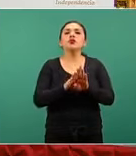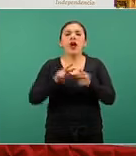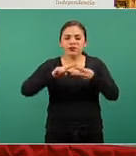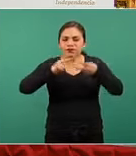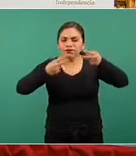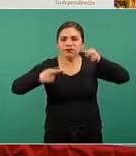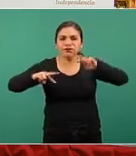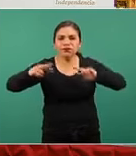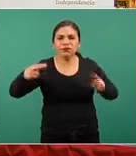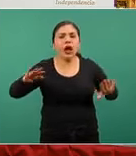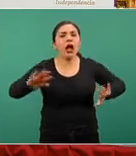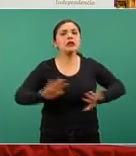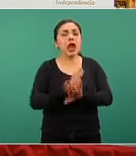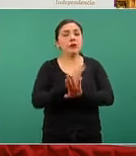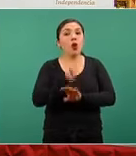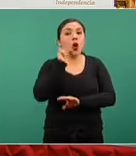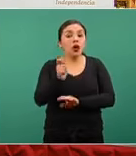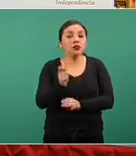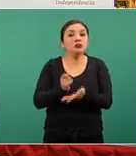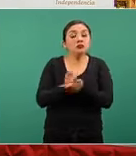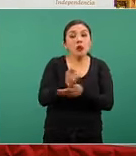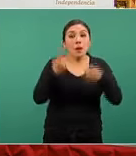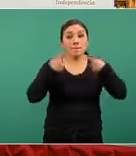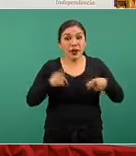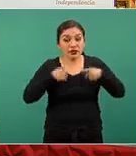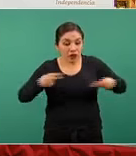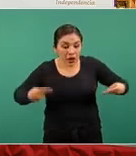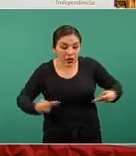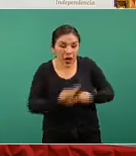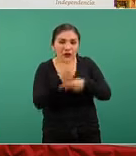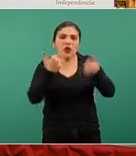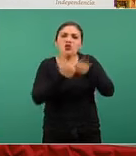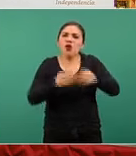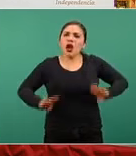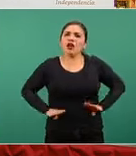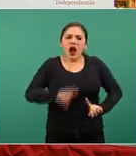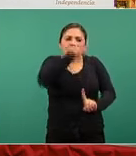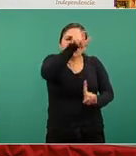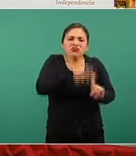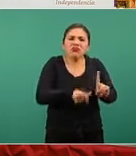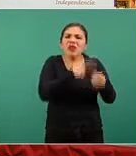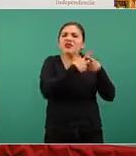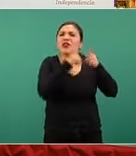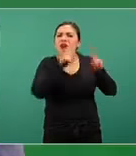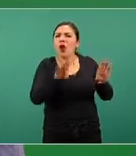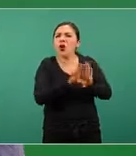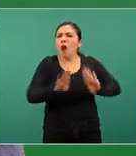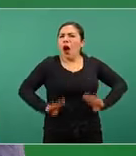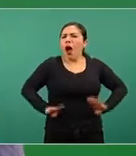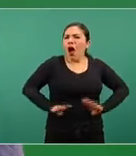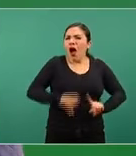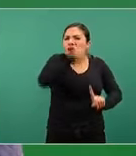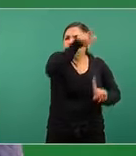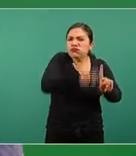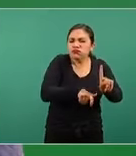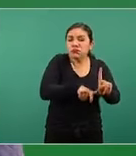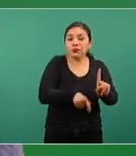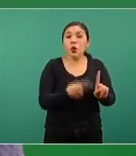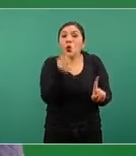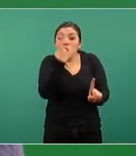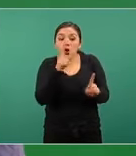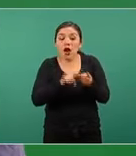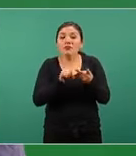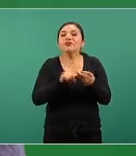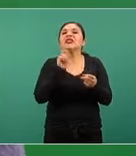cromosomas que determina que las personas nazcan con una serie de características físicas y una de ellas